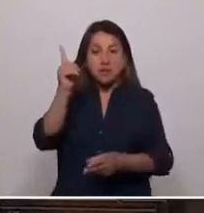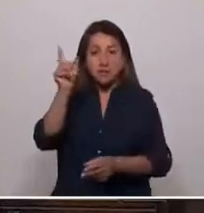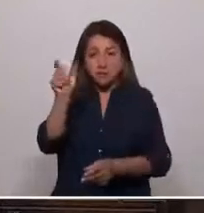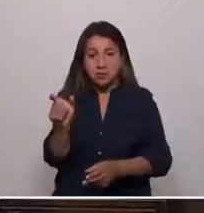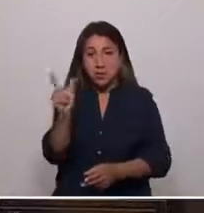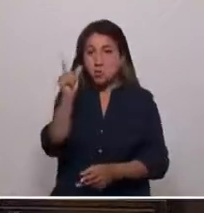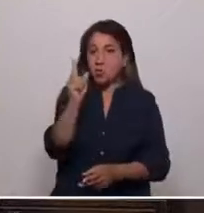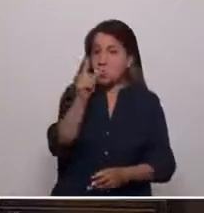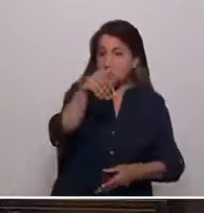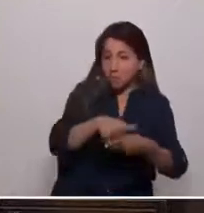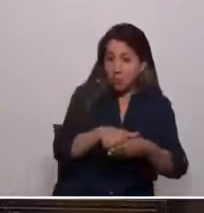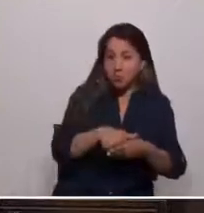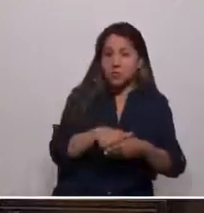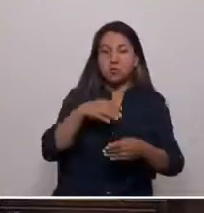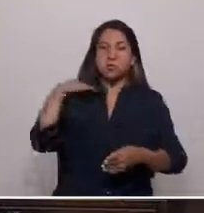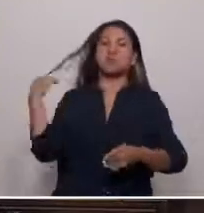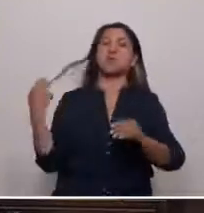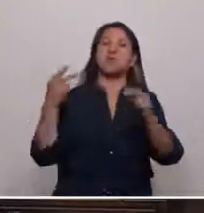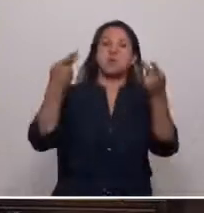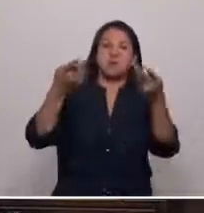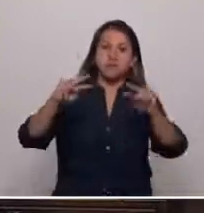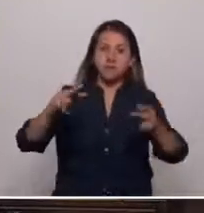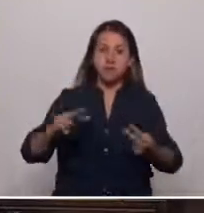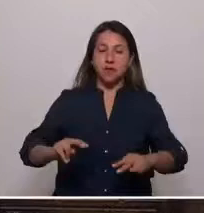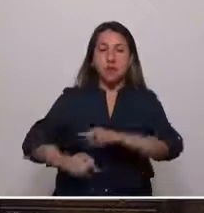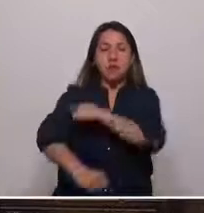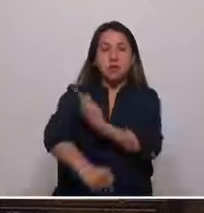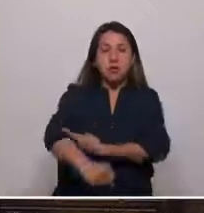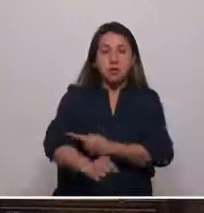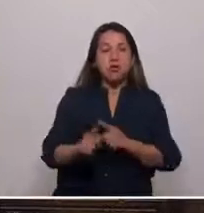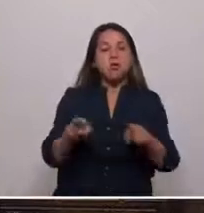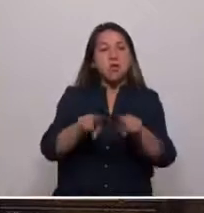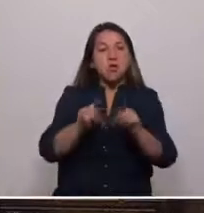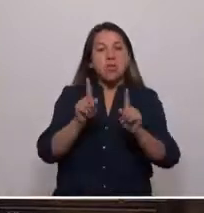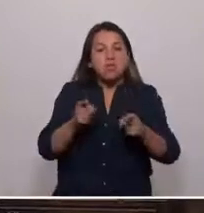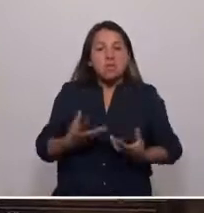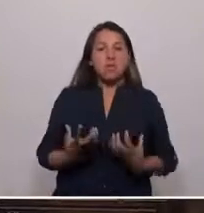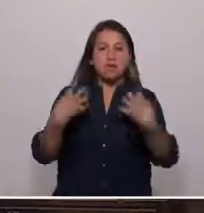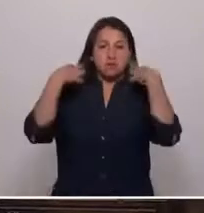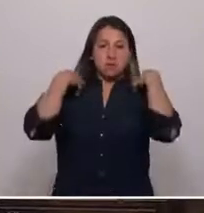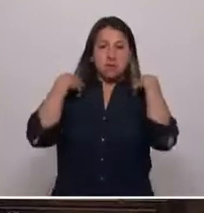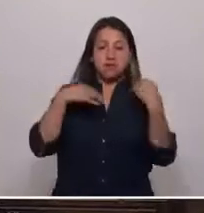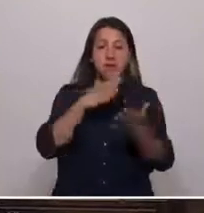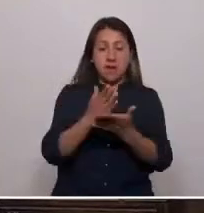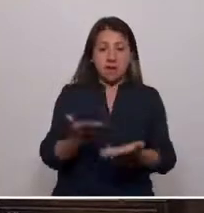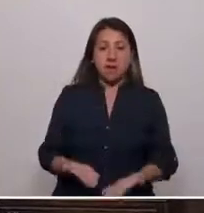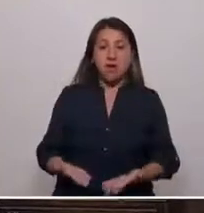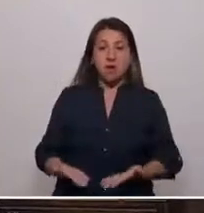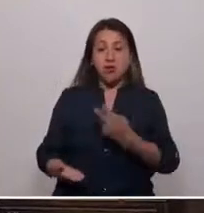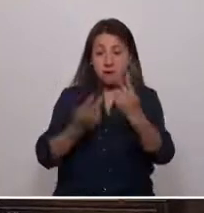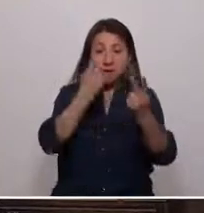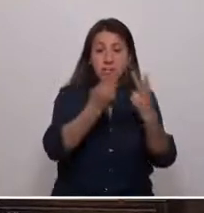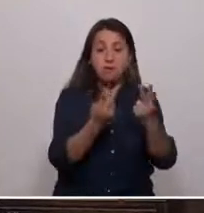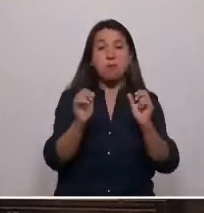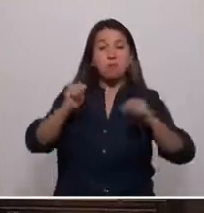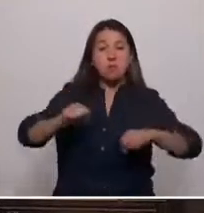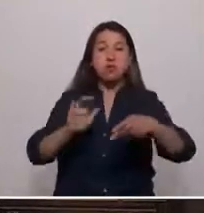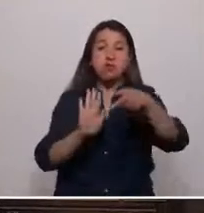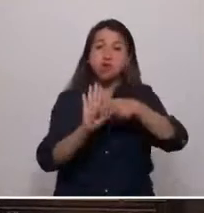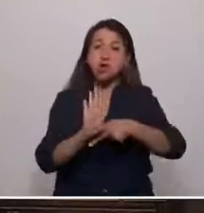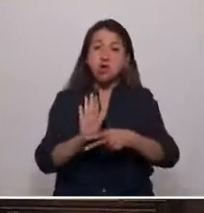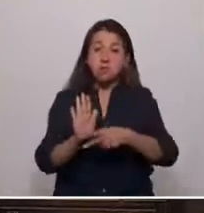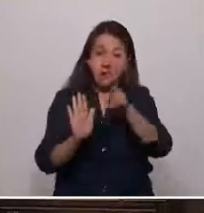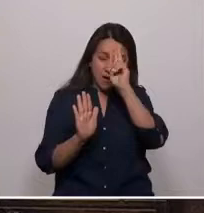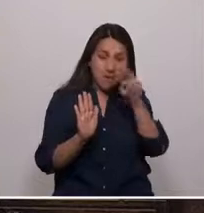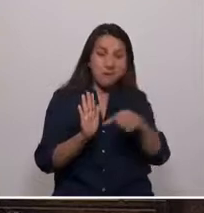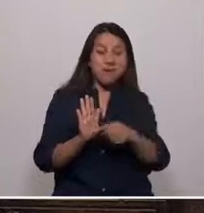alternancia en el poder. A su vez debemos ser responsables. Hasta ahora hemos visto la aprobación de normas que no respetan